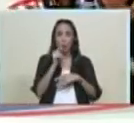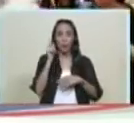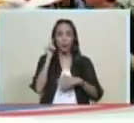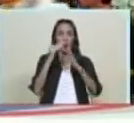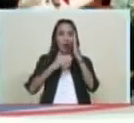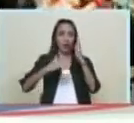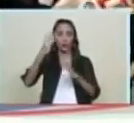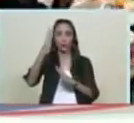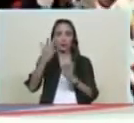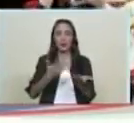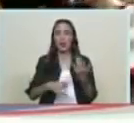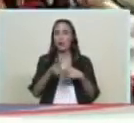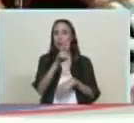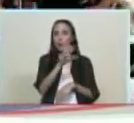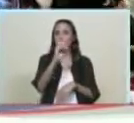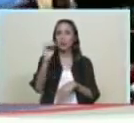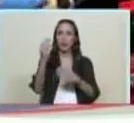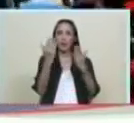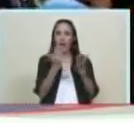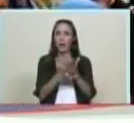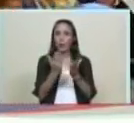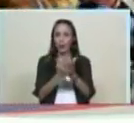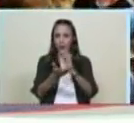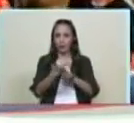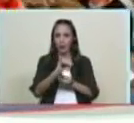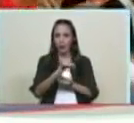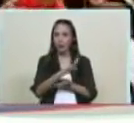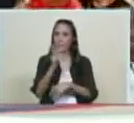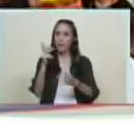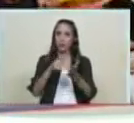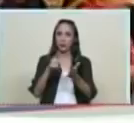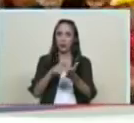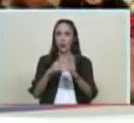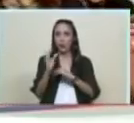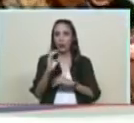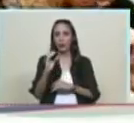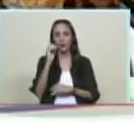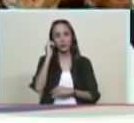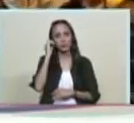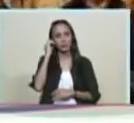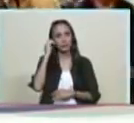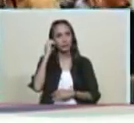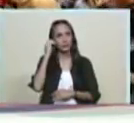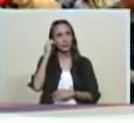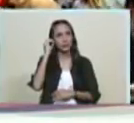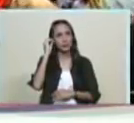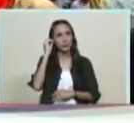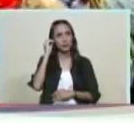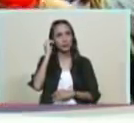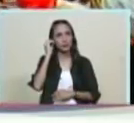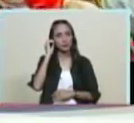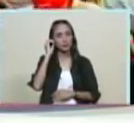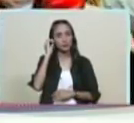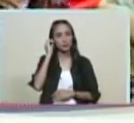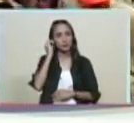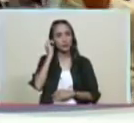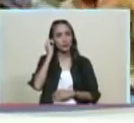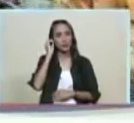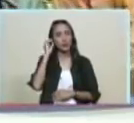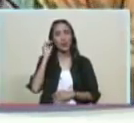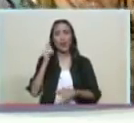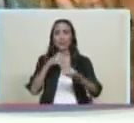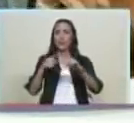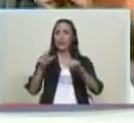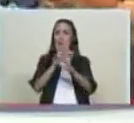adolescentes de las 200 escuelas que participaron acá en Caracas ahí nos encontramos con Manuela con Bolívar con